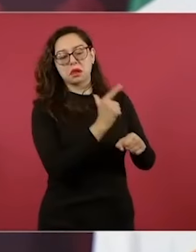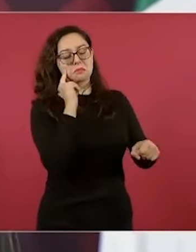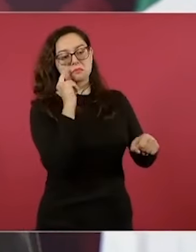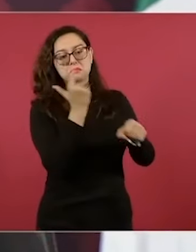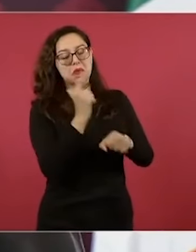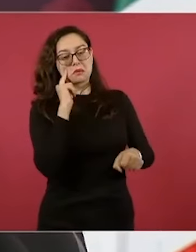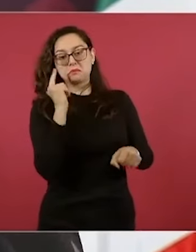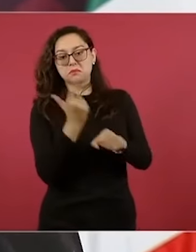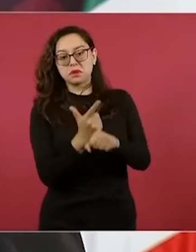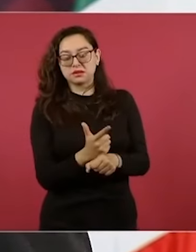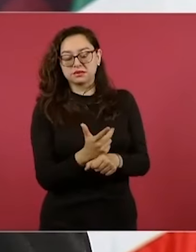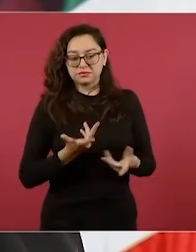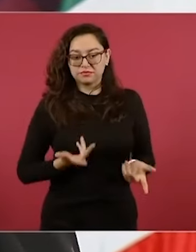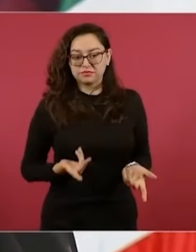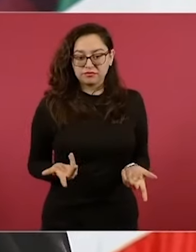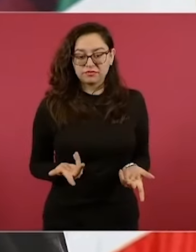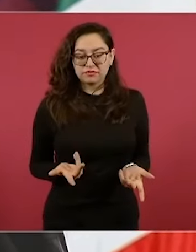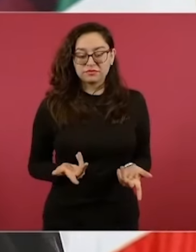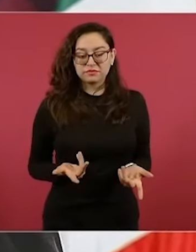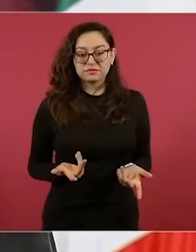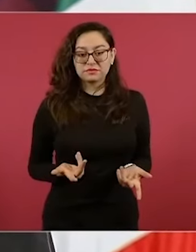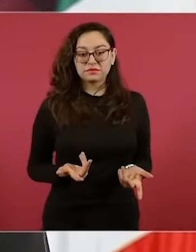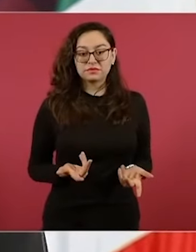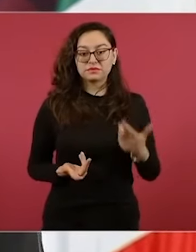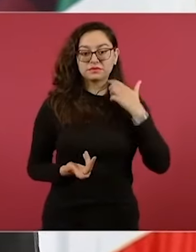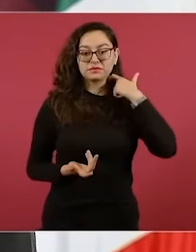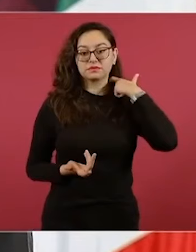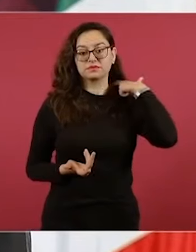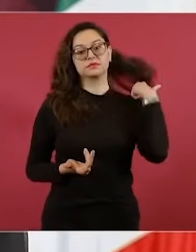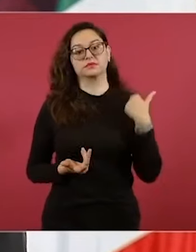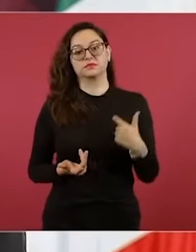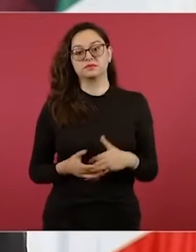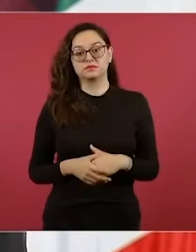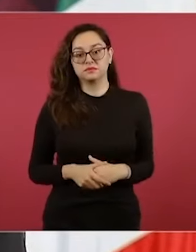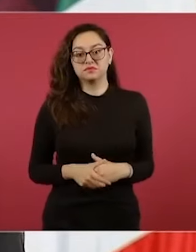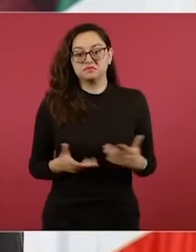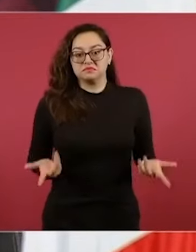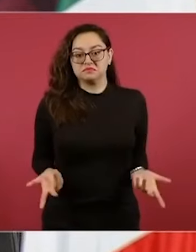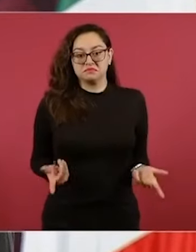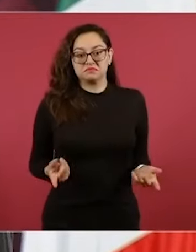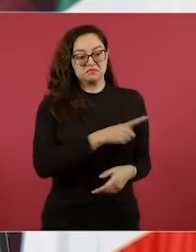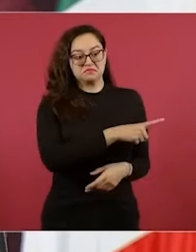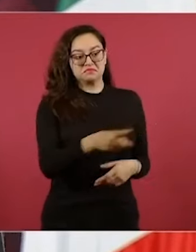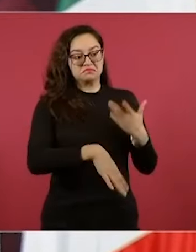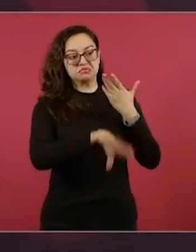con todo respeto, no tienen autoridad moral,